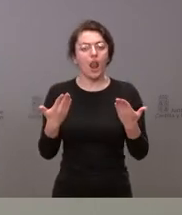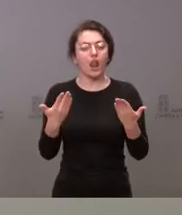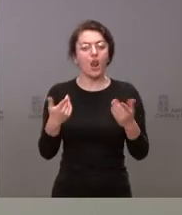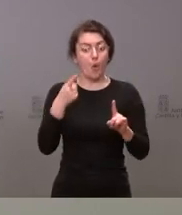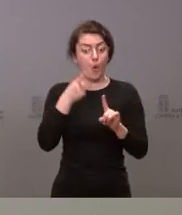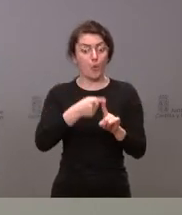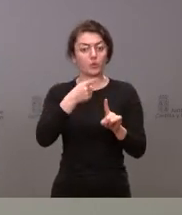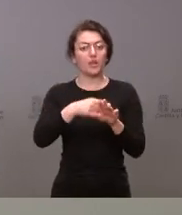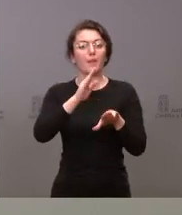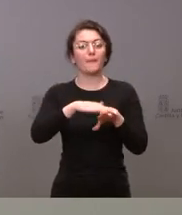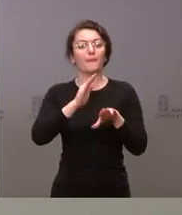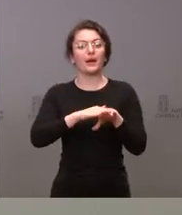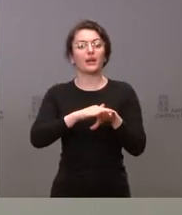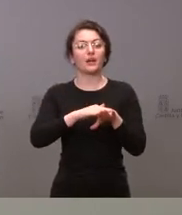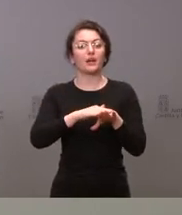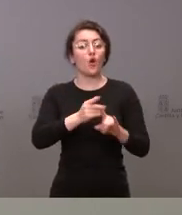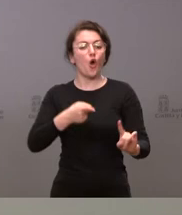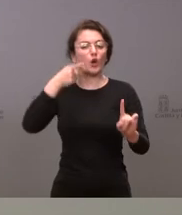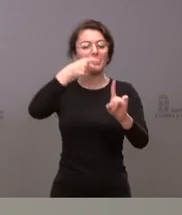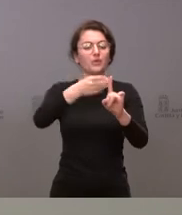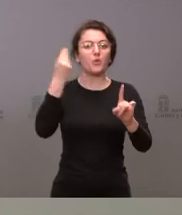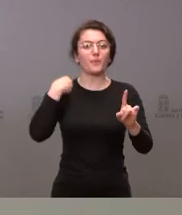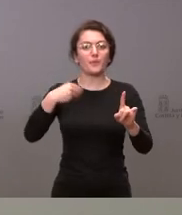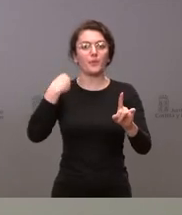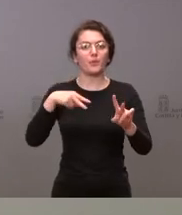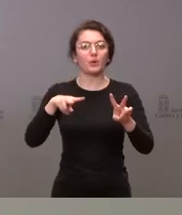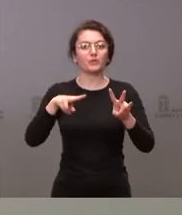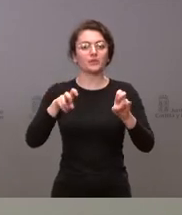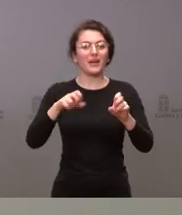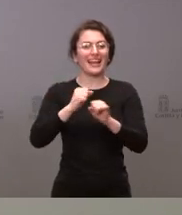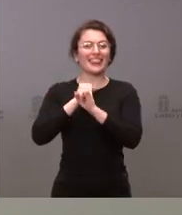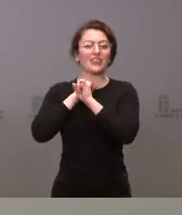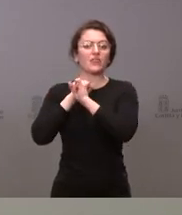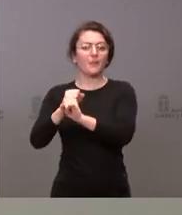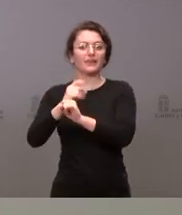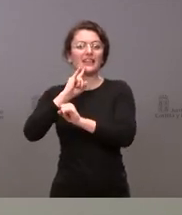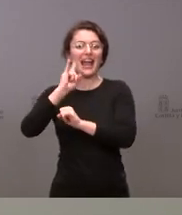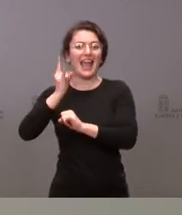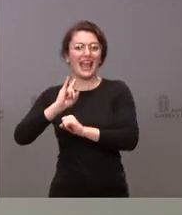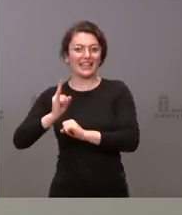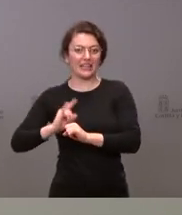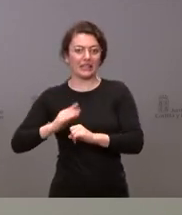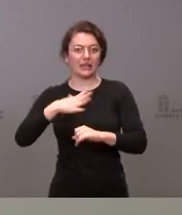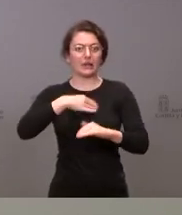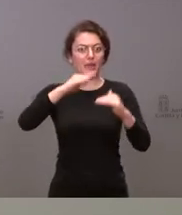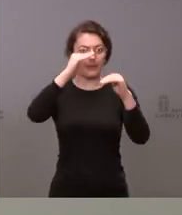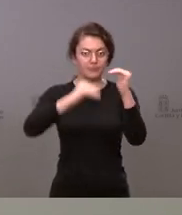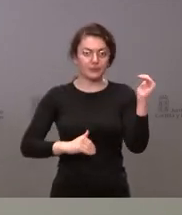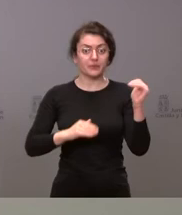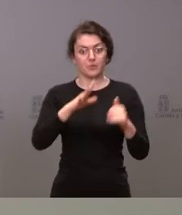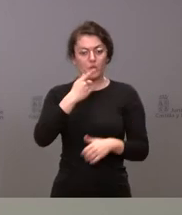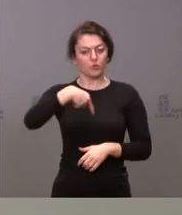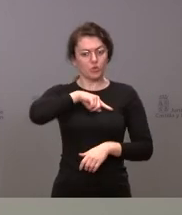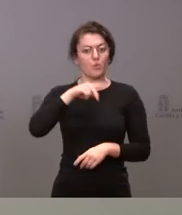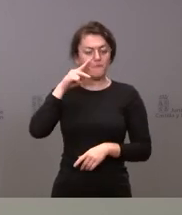el objetivo de disminuir nuestra dependencia energética del exterior más allá de que nuestra posición es muy evidente y